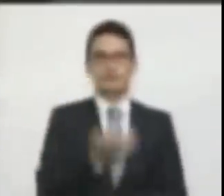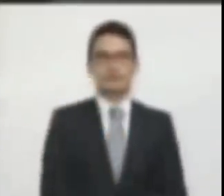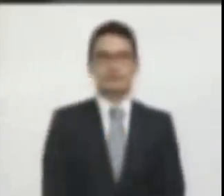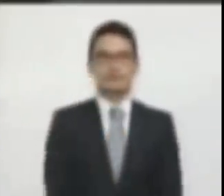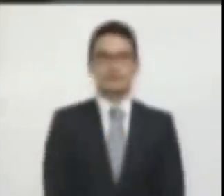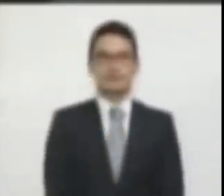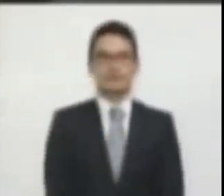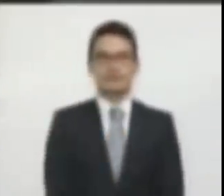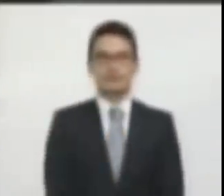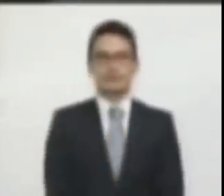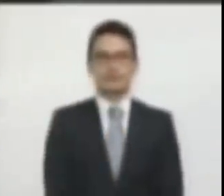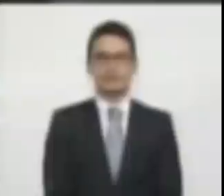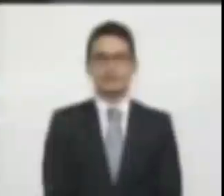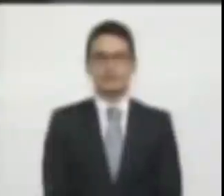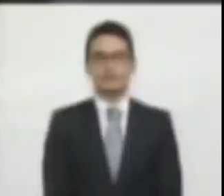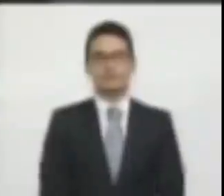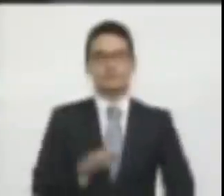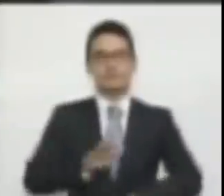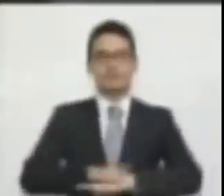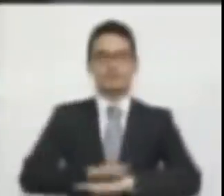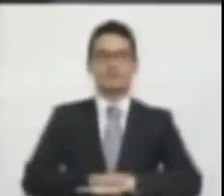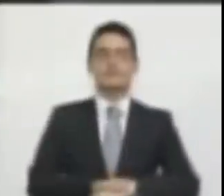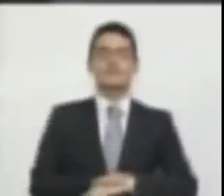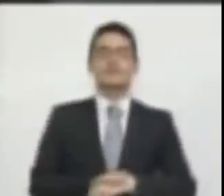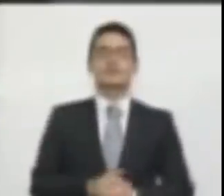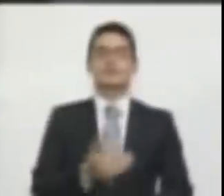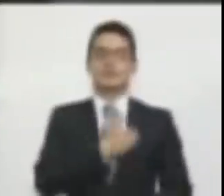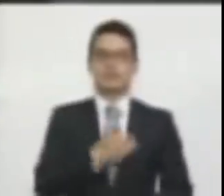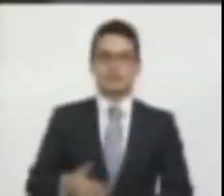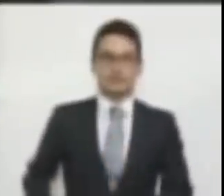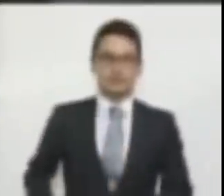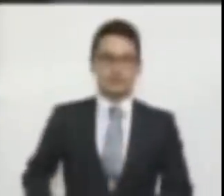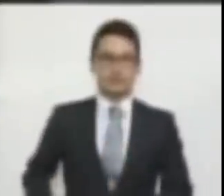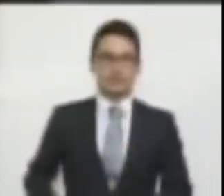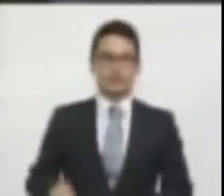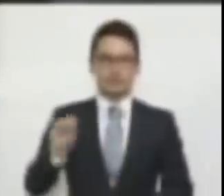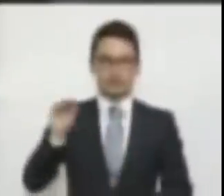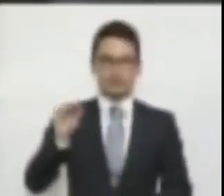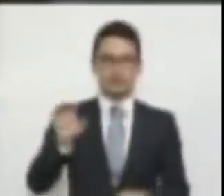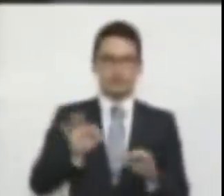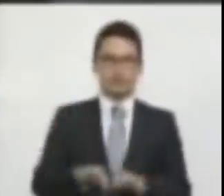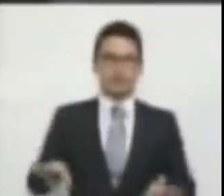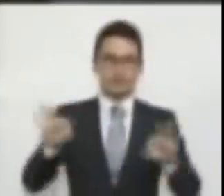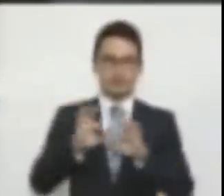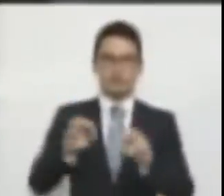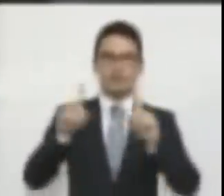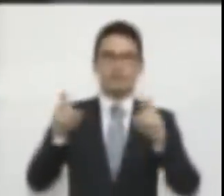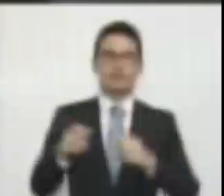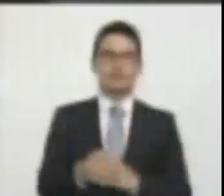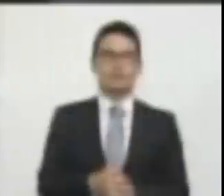Hay un tema, señor presidente, que yo creo de importancia. Aquí hemos planteado